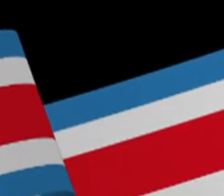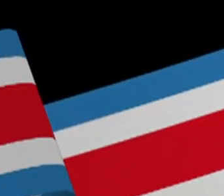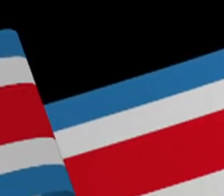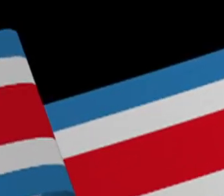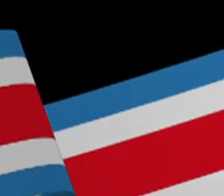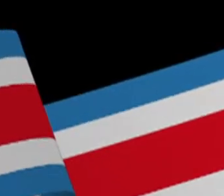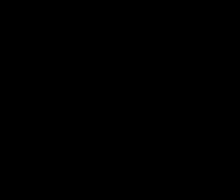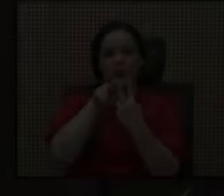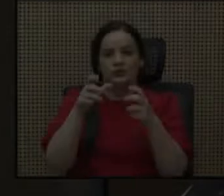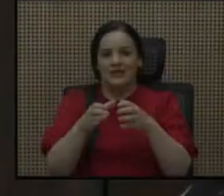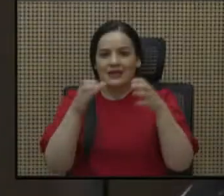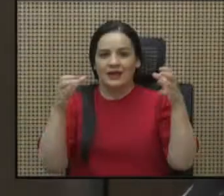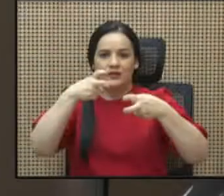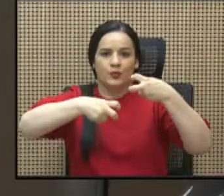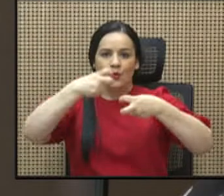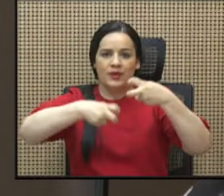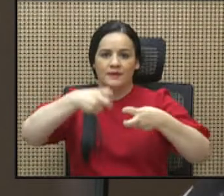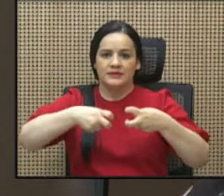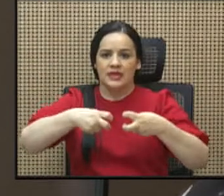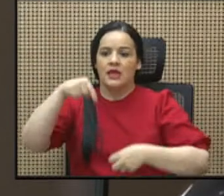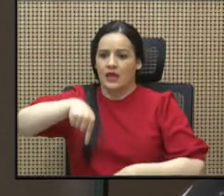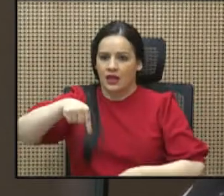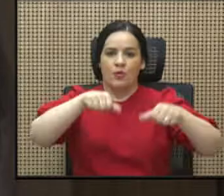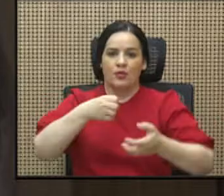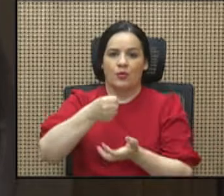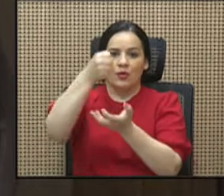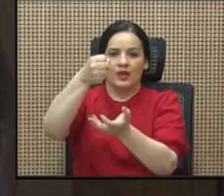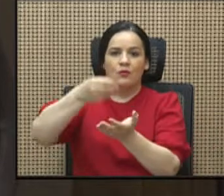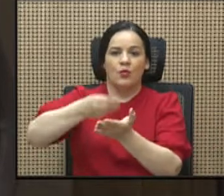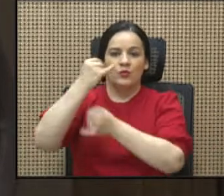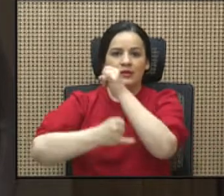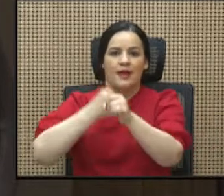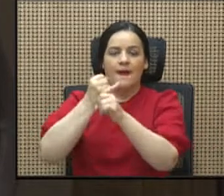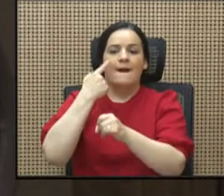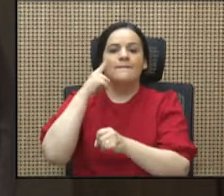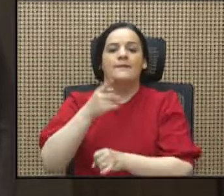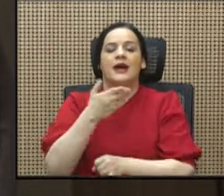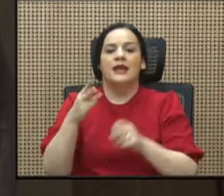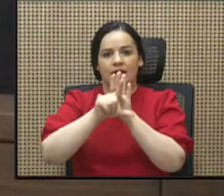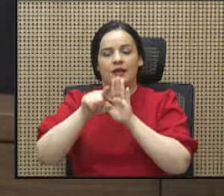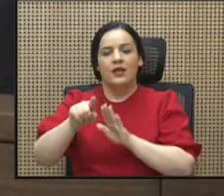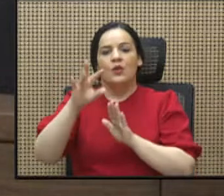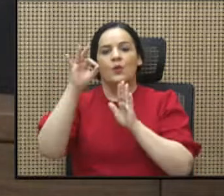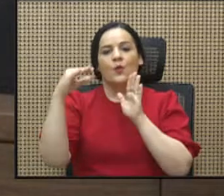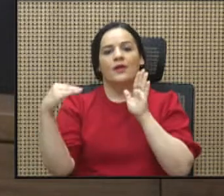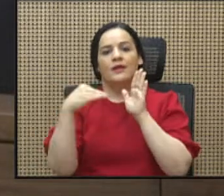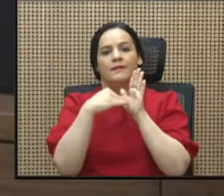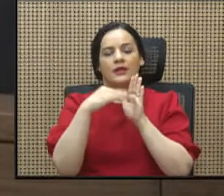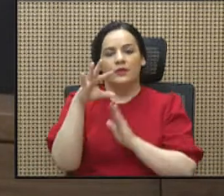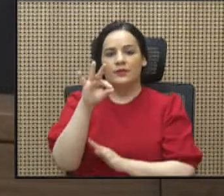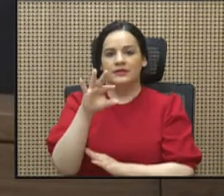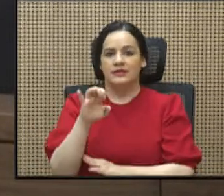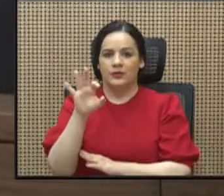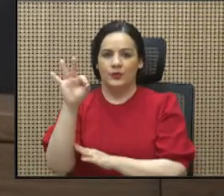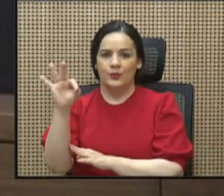Música Luego de recibir y analizar el veto presidencial del proyecto 21478 Ley para el